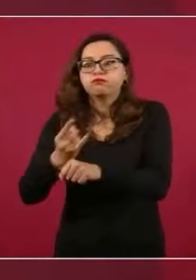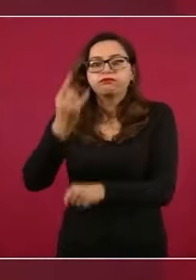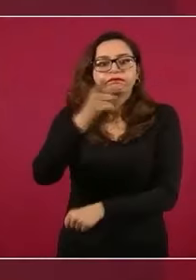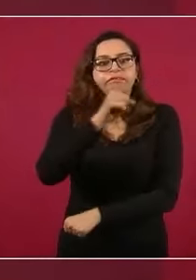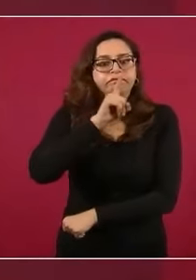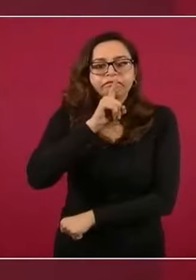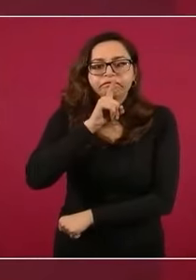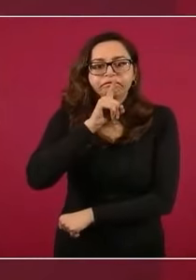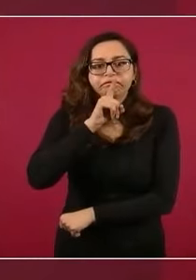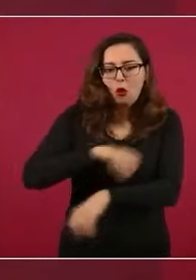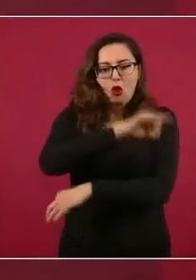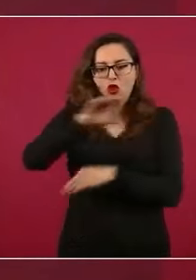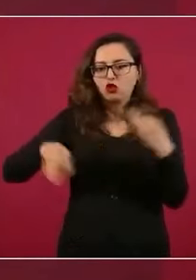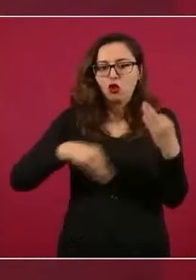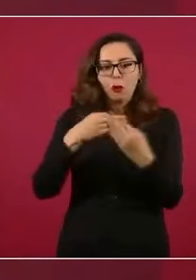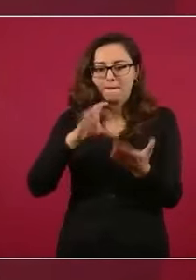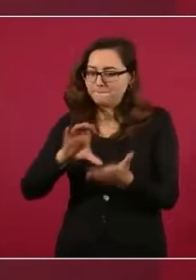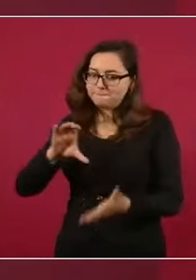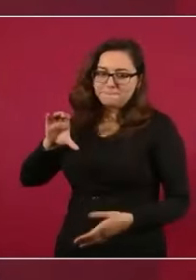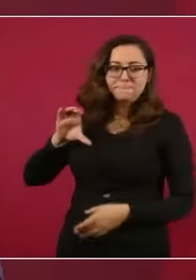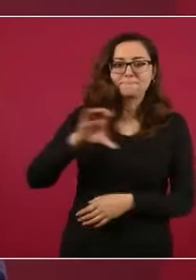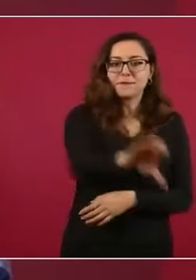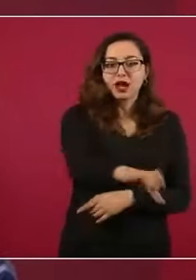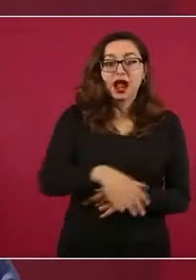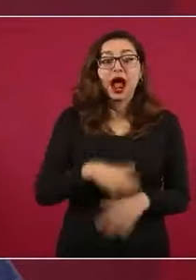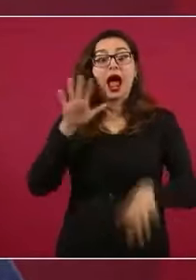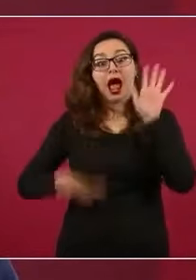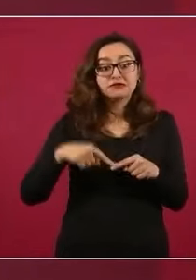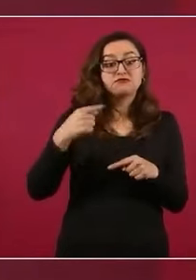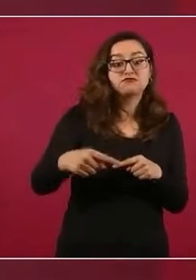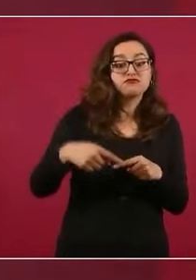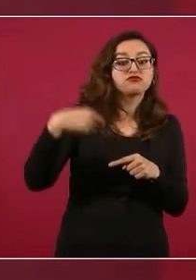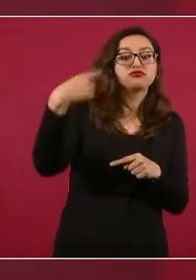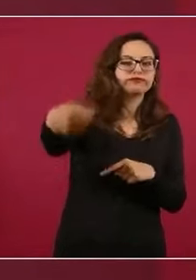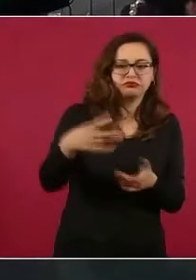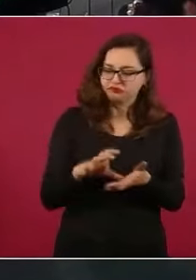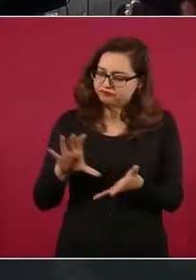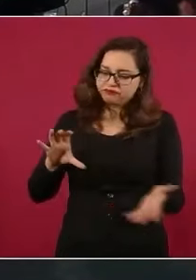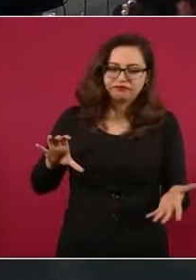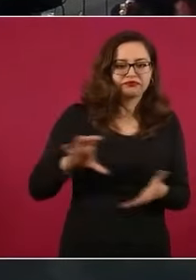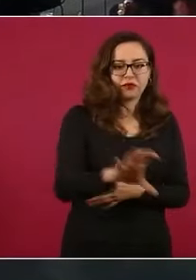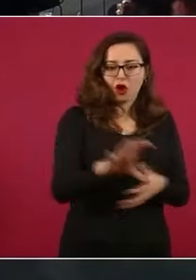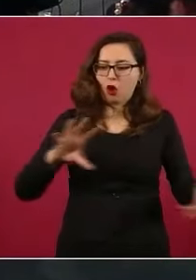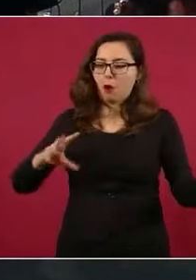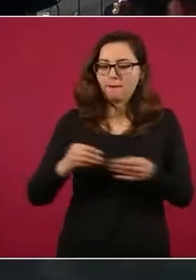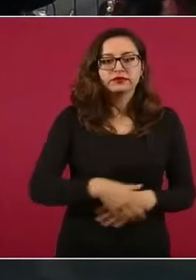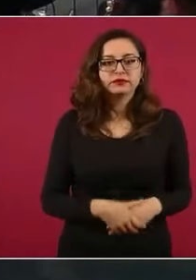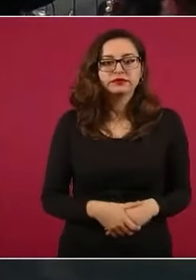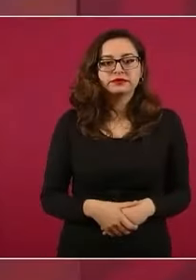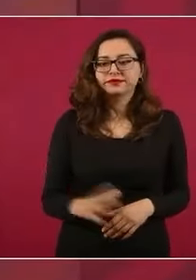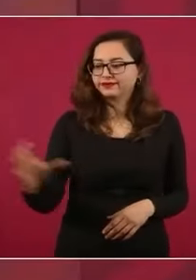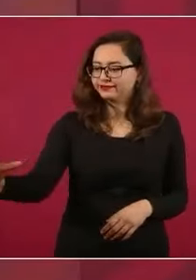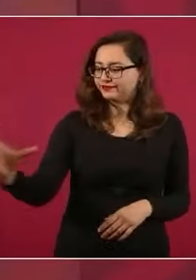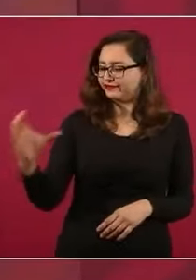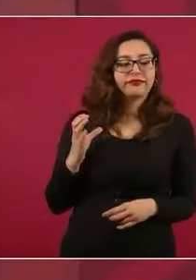corresponde. O sea, en tiempo. Incluso les hemos hasta adelantado las participaciones. Pero, si llega ese dinero y